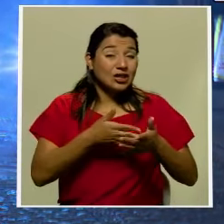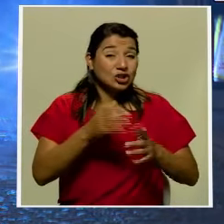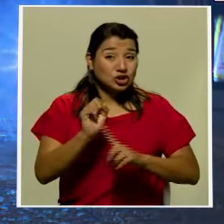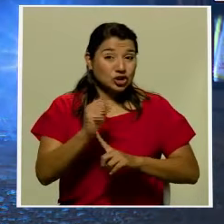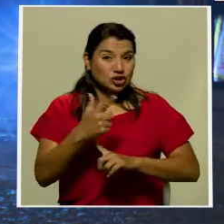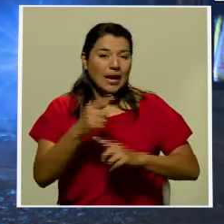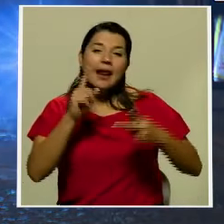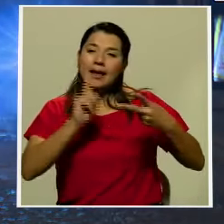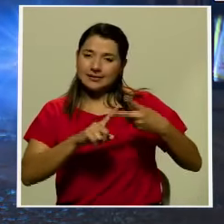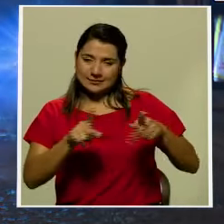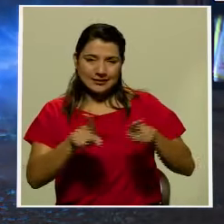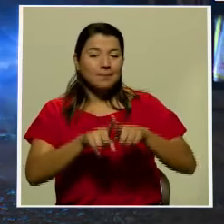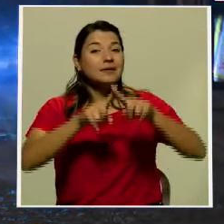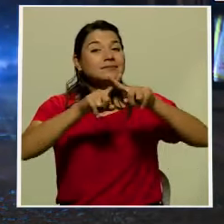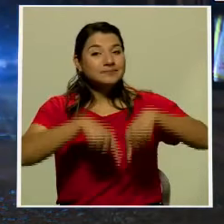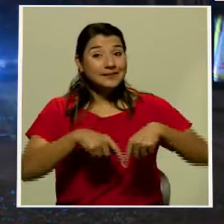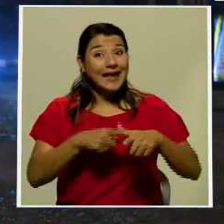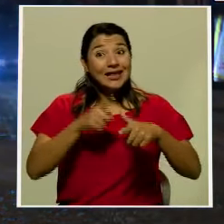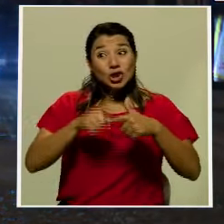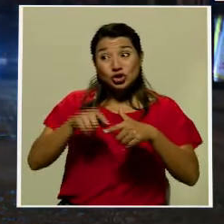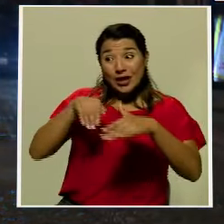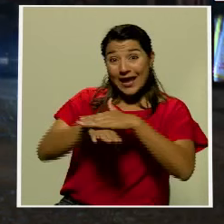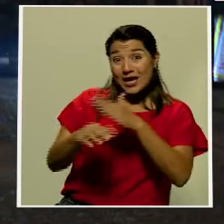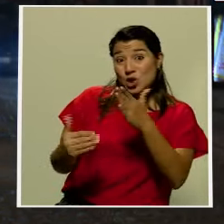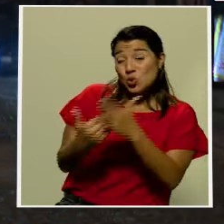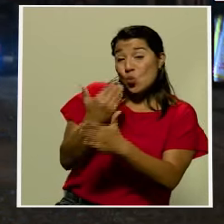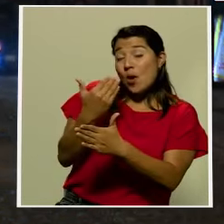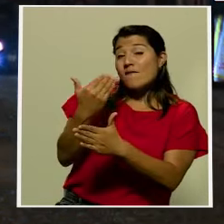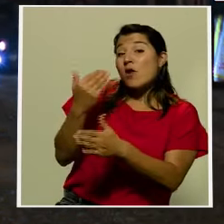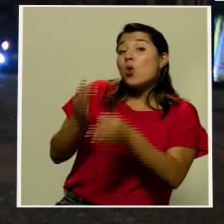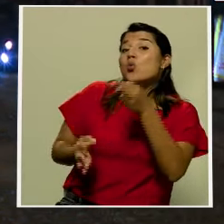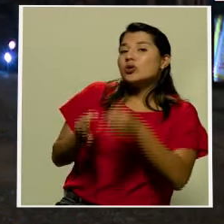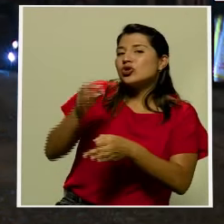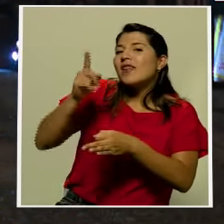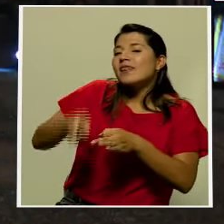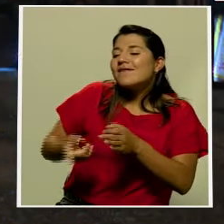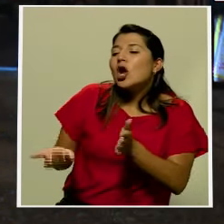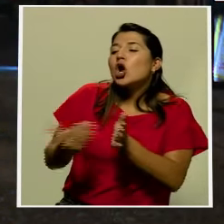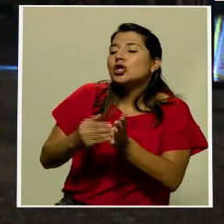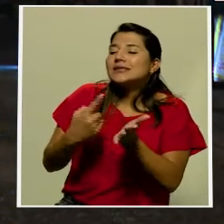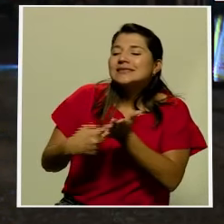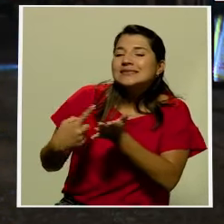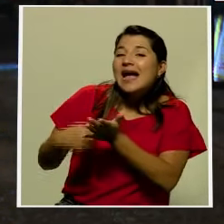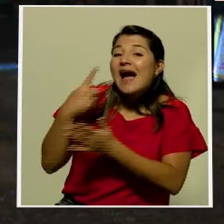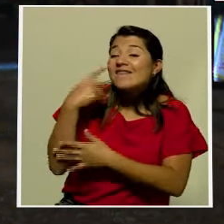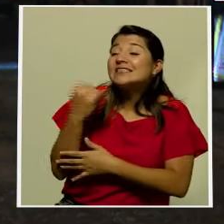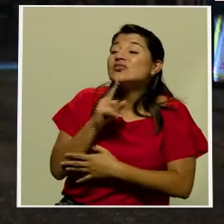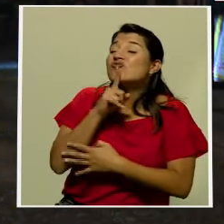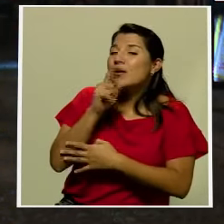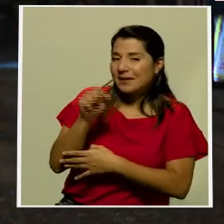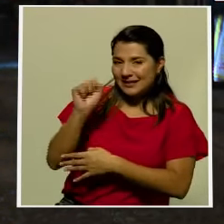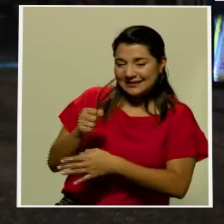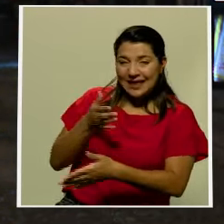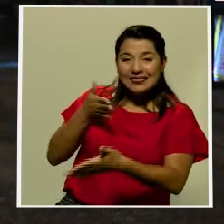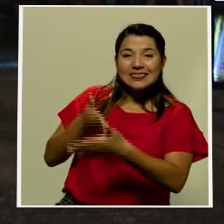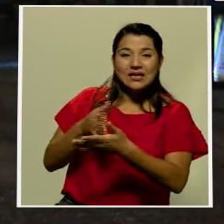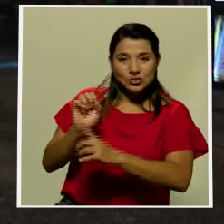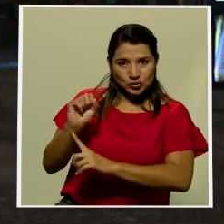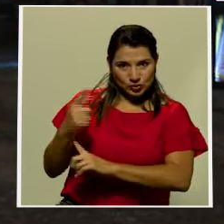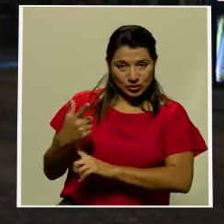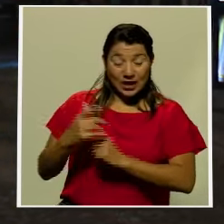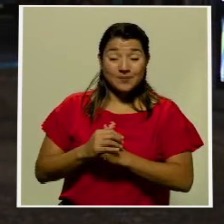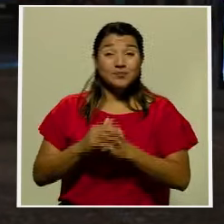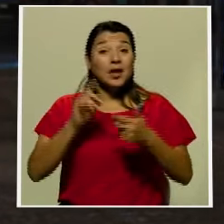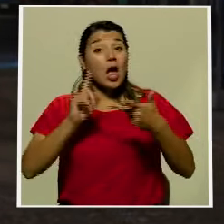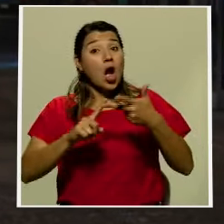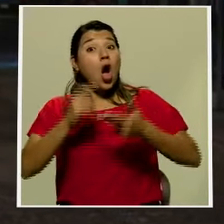ver si hay un daño social en los hechos acontecidos con esta causa y por último otro dato importante que